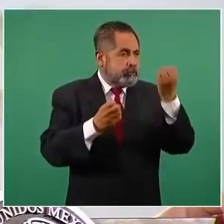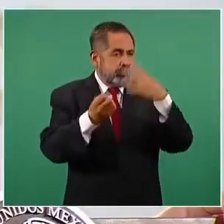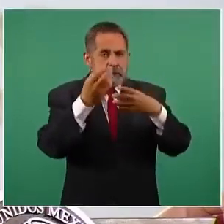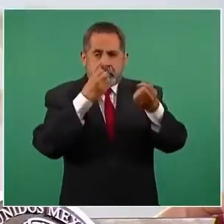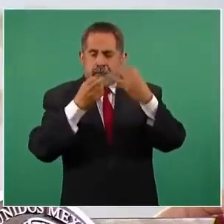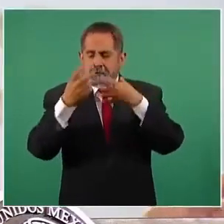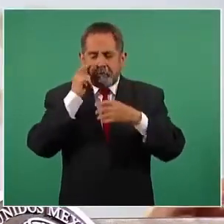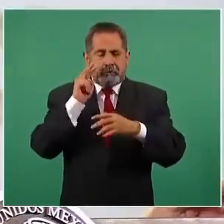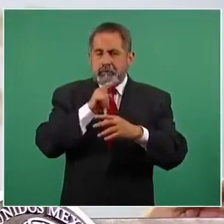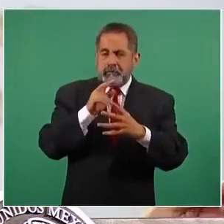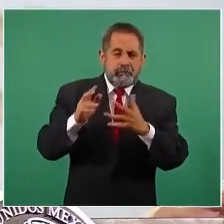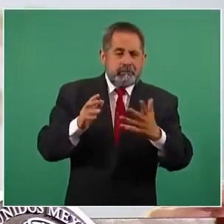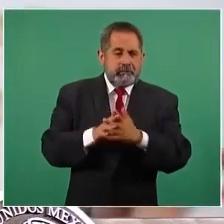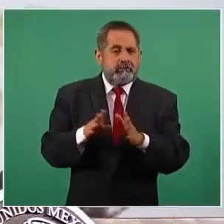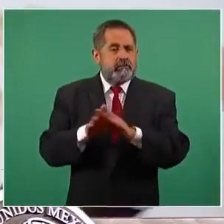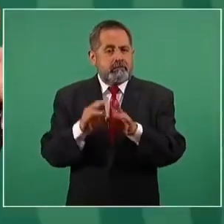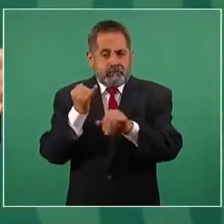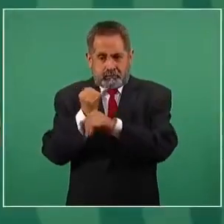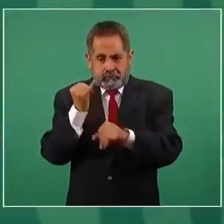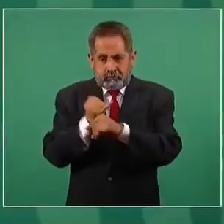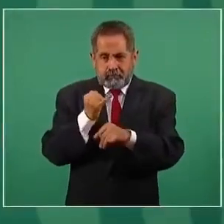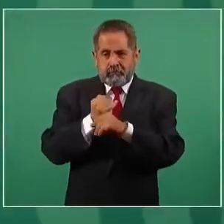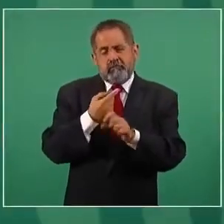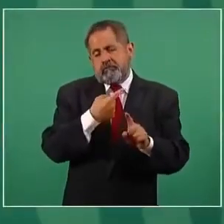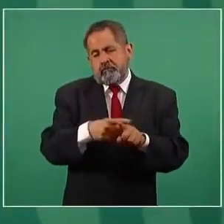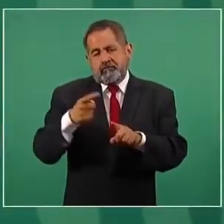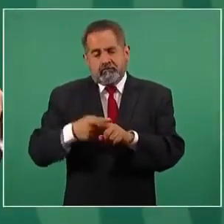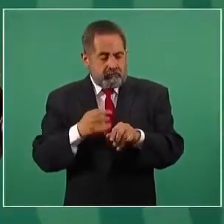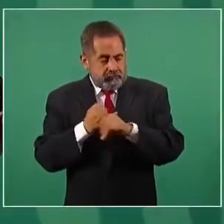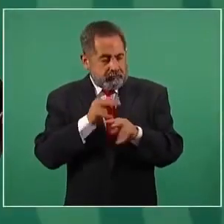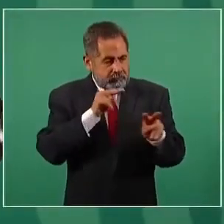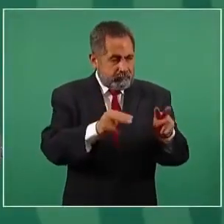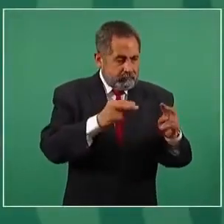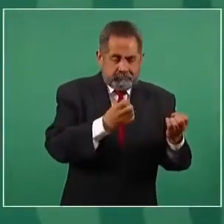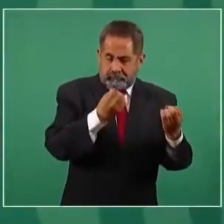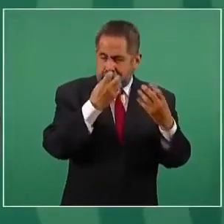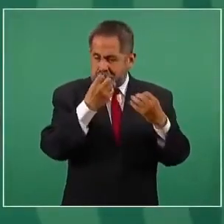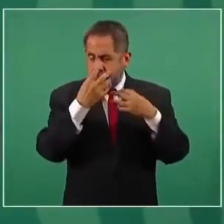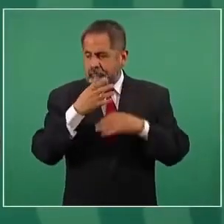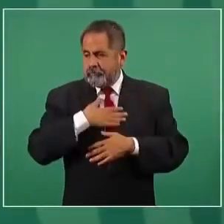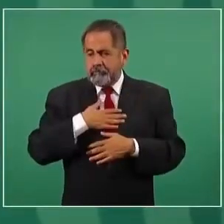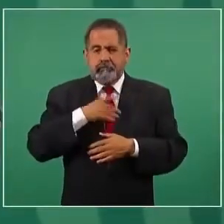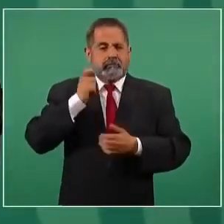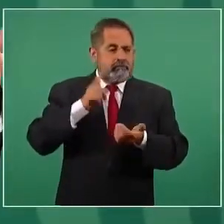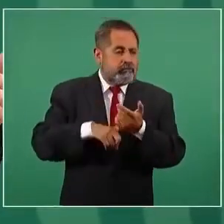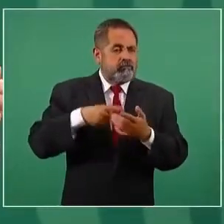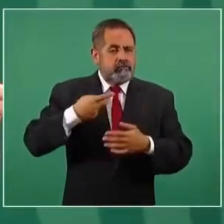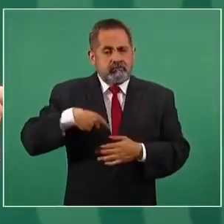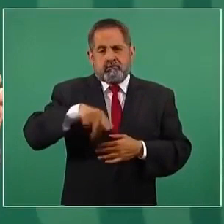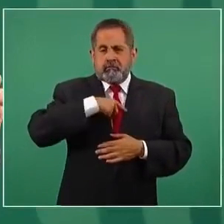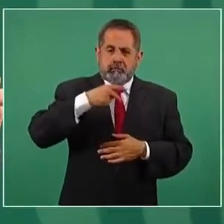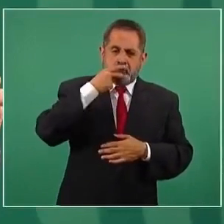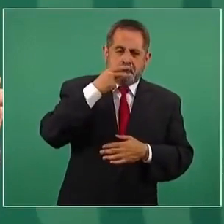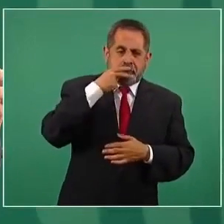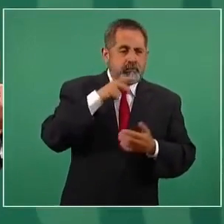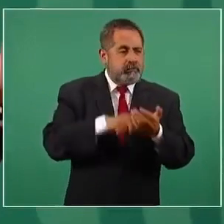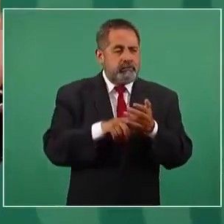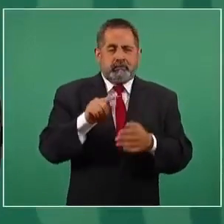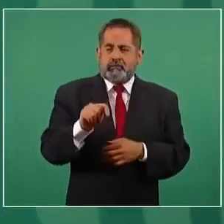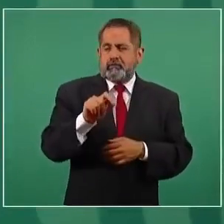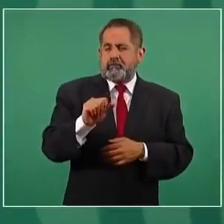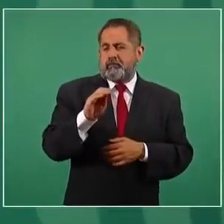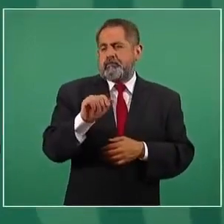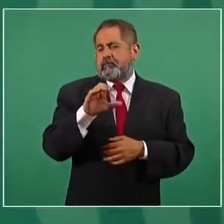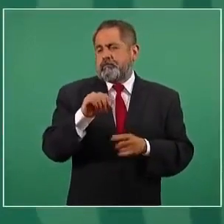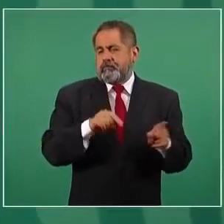informativos, incluyendo el internet o múltiples fuentes de internet, anuncios de productos de tabaco, que